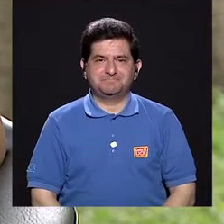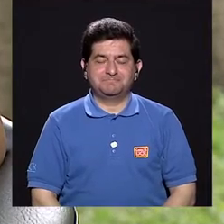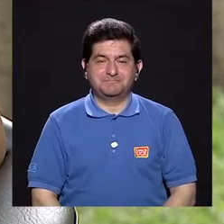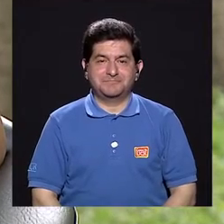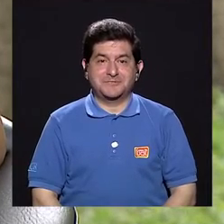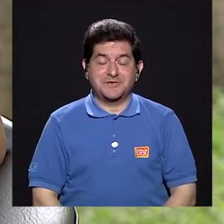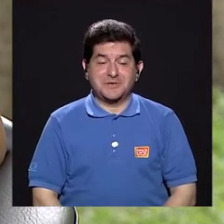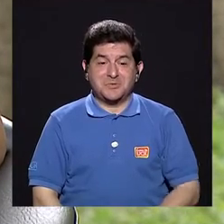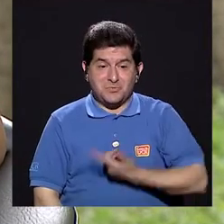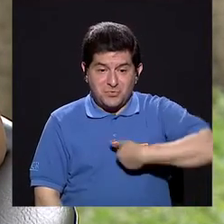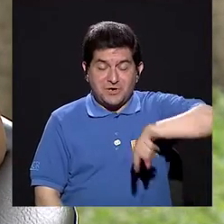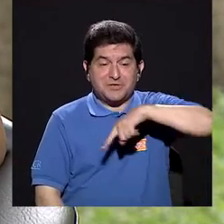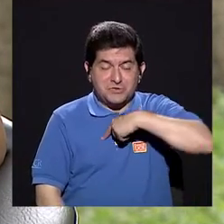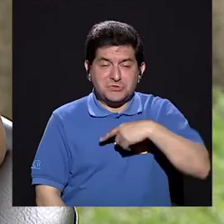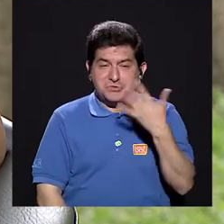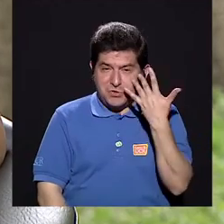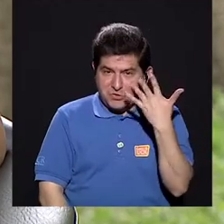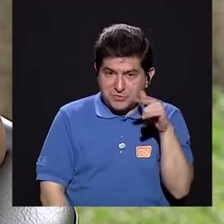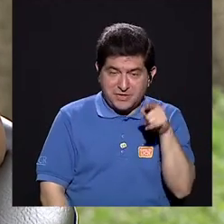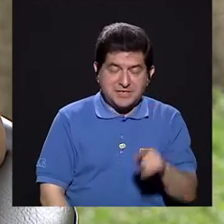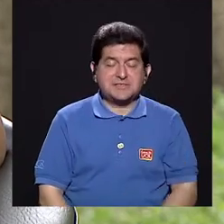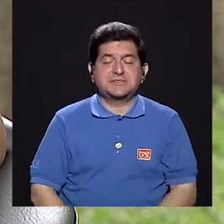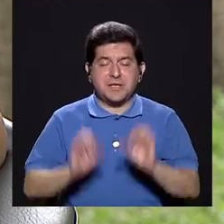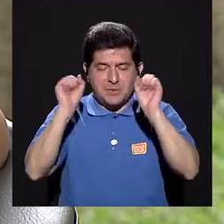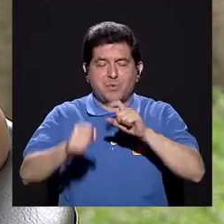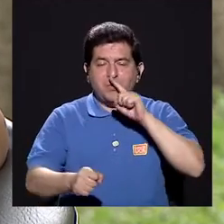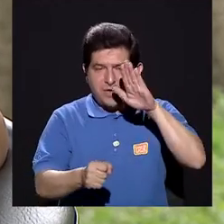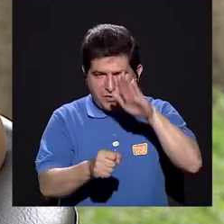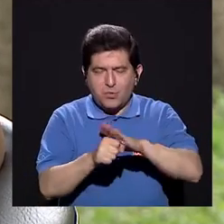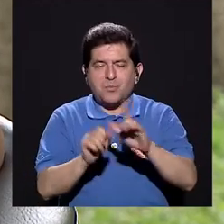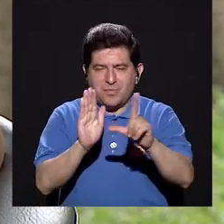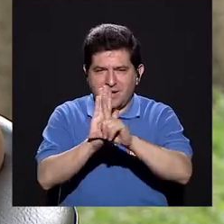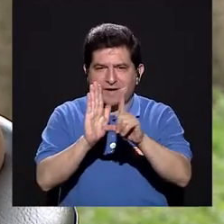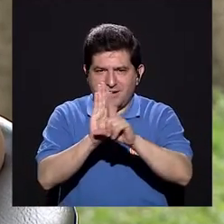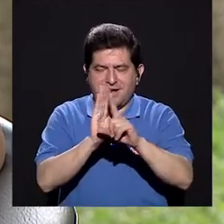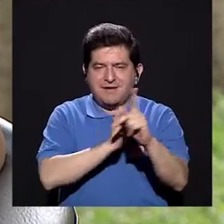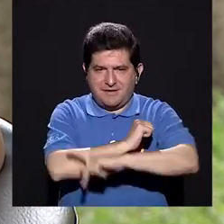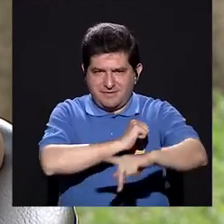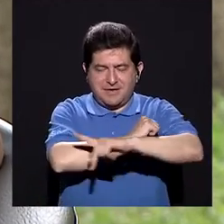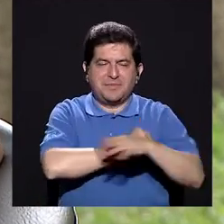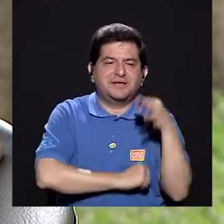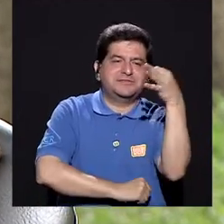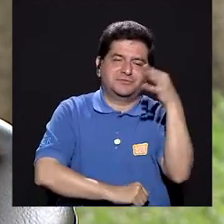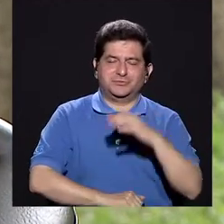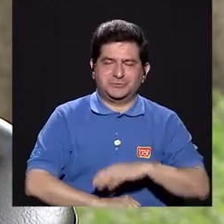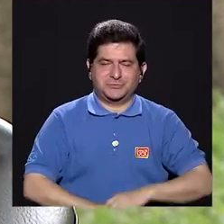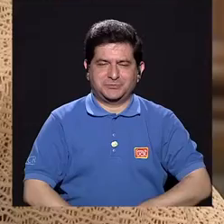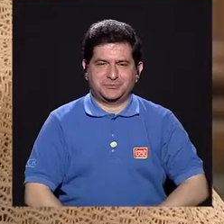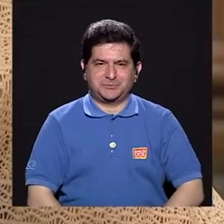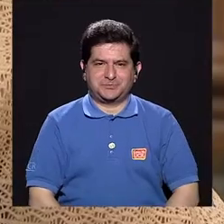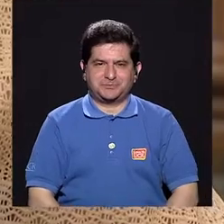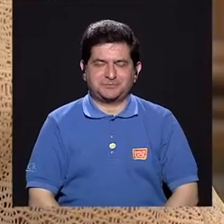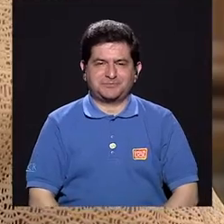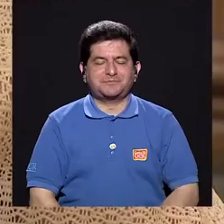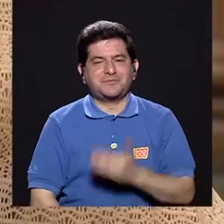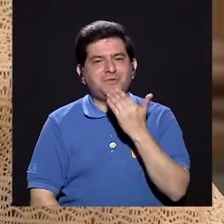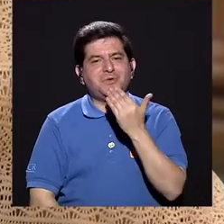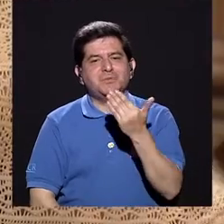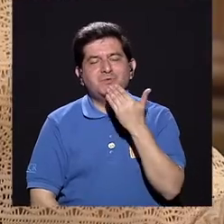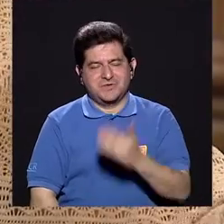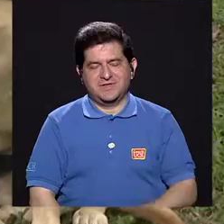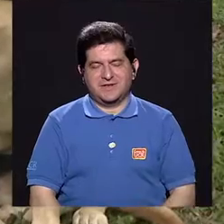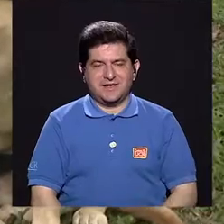parece ser que estamos a las puertas de que eso se haga legal en nuestro país. Ojalá. Dios te muere. Sí. Bueno,